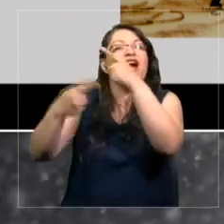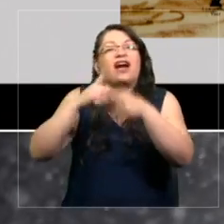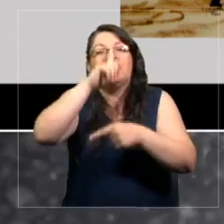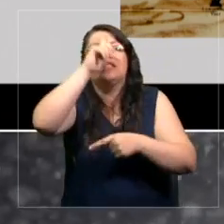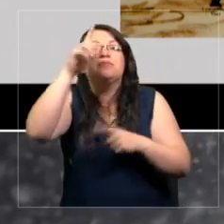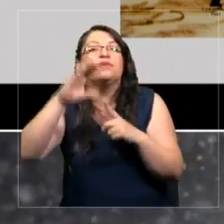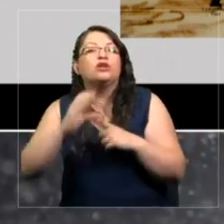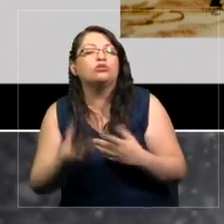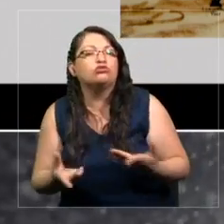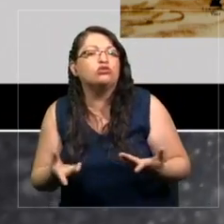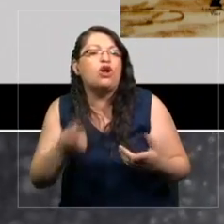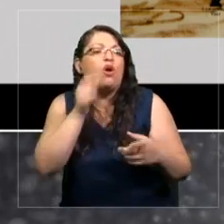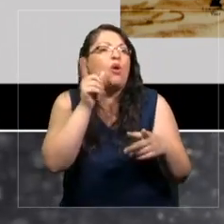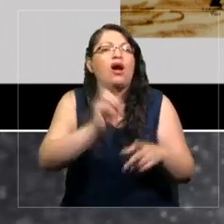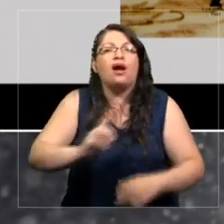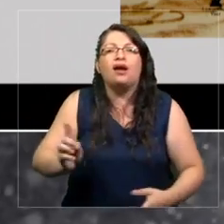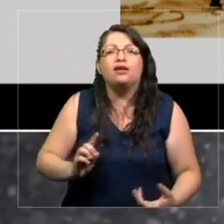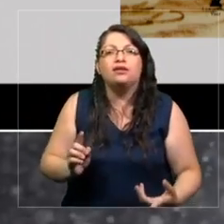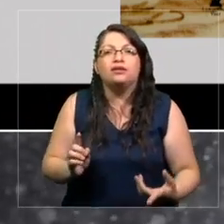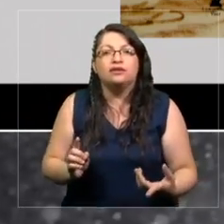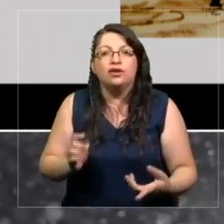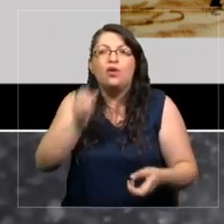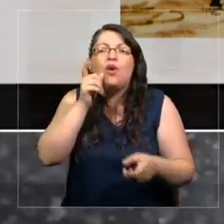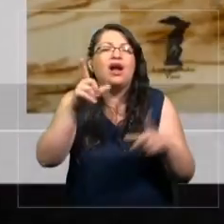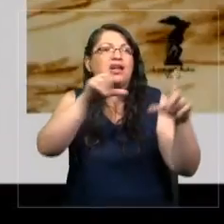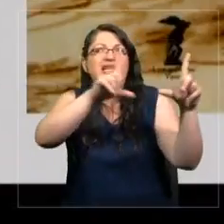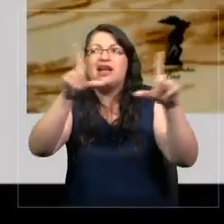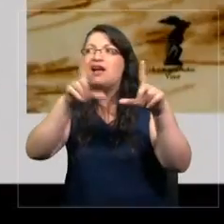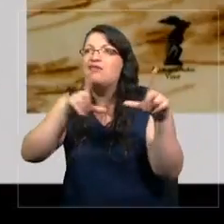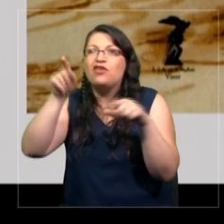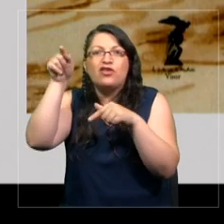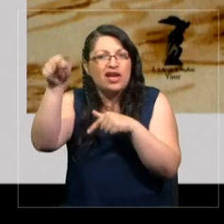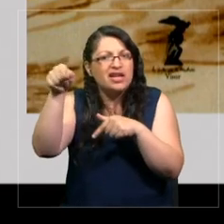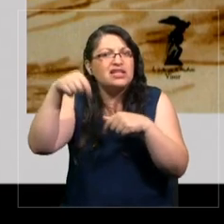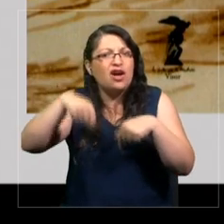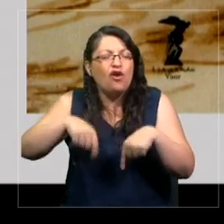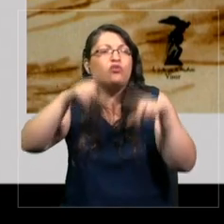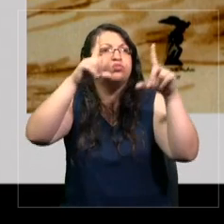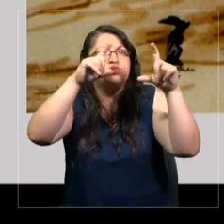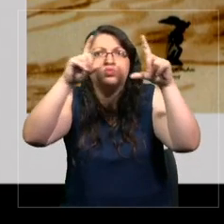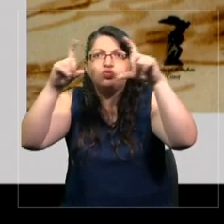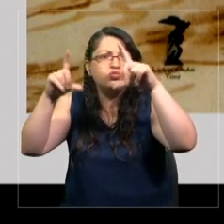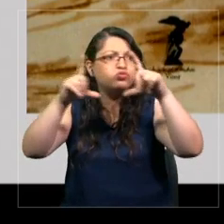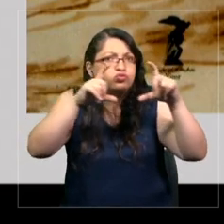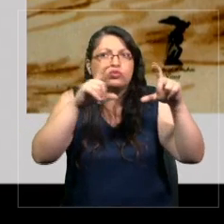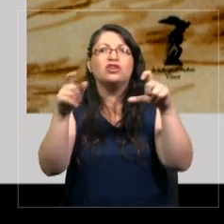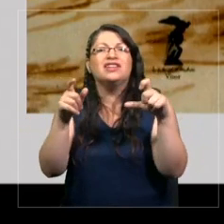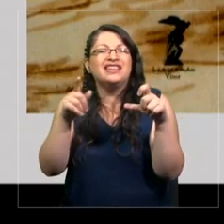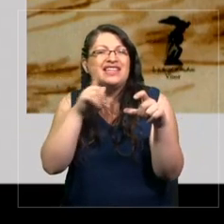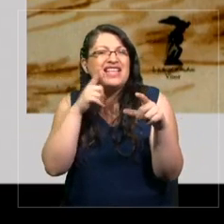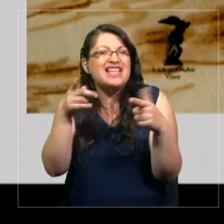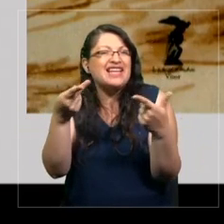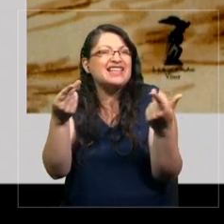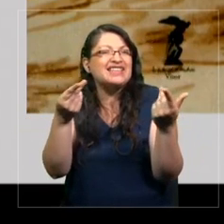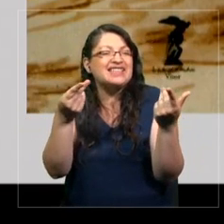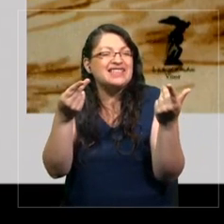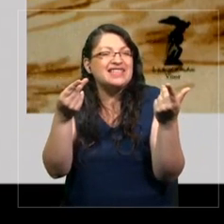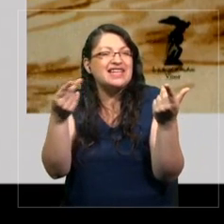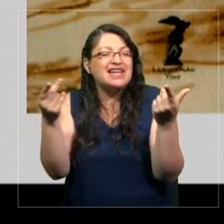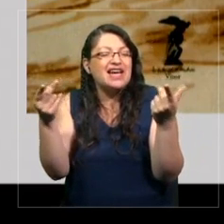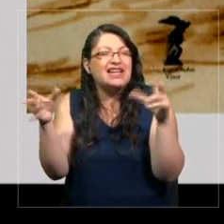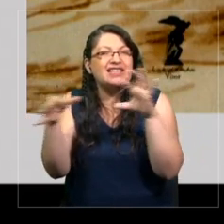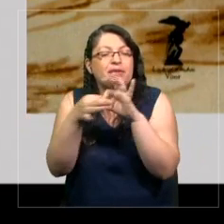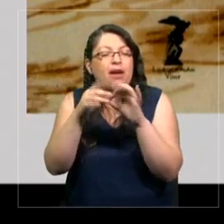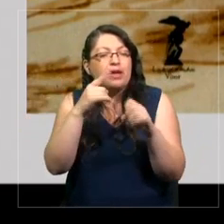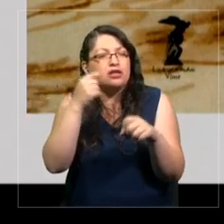ser patrimonial? ¿Cuántas de esas imágenes o no están siendo hoy fotografiadas y tienen este estatus, ¿cierto? de monumental o no